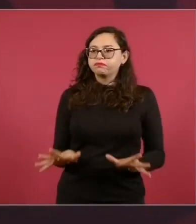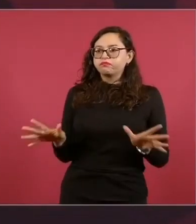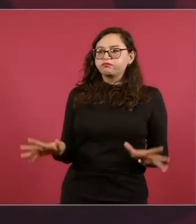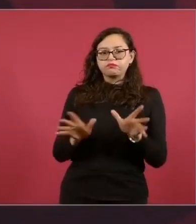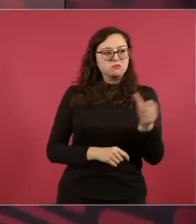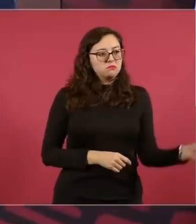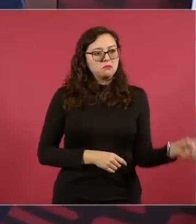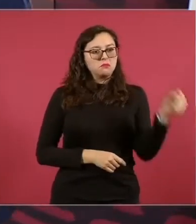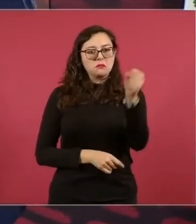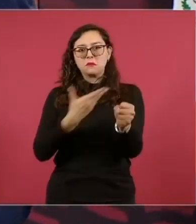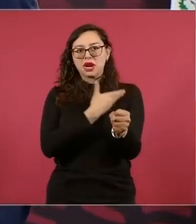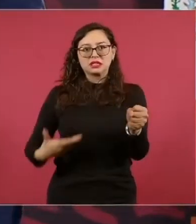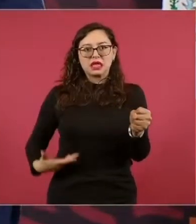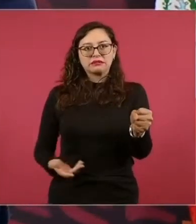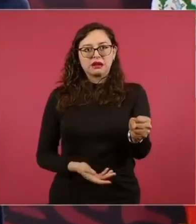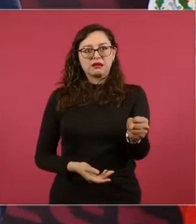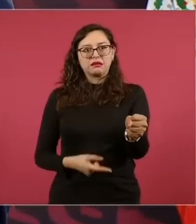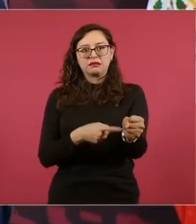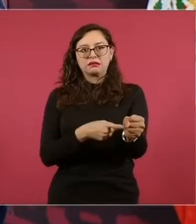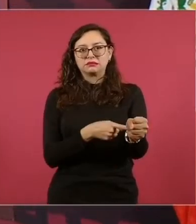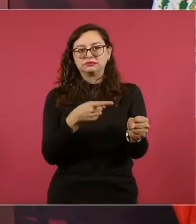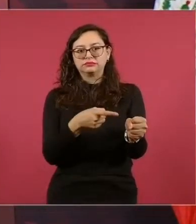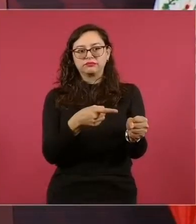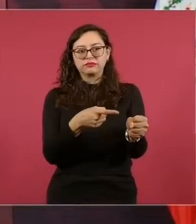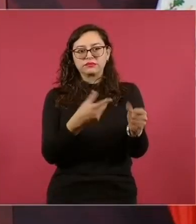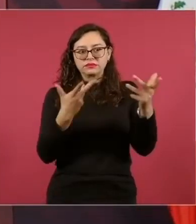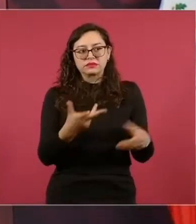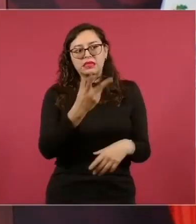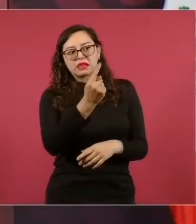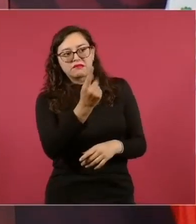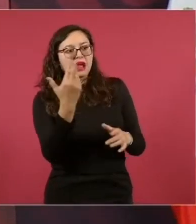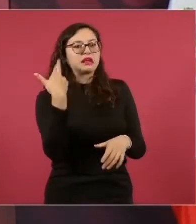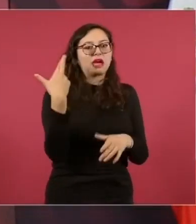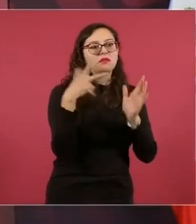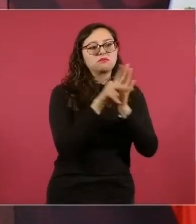o fue producto de una campaña mediática,